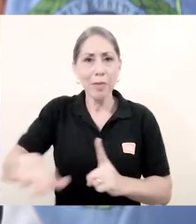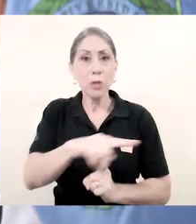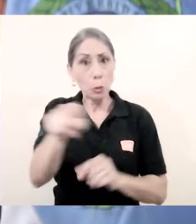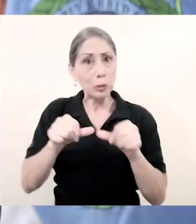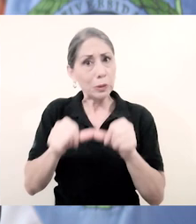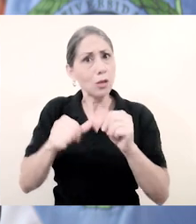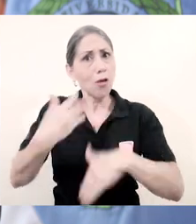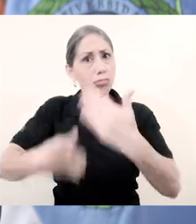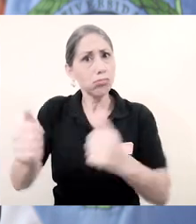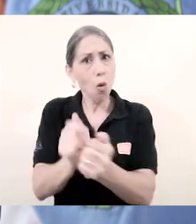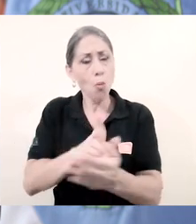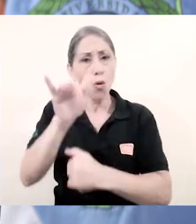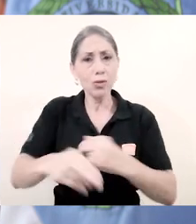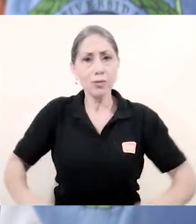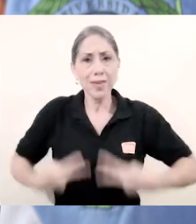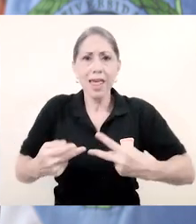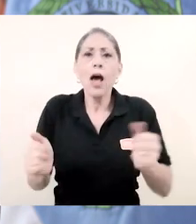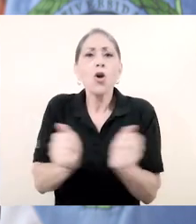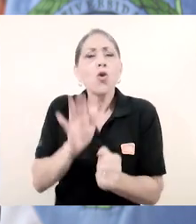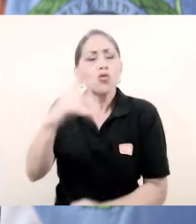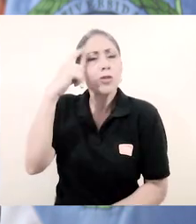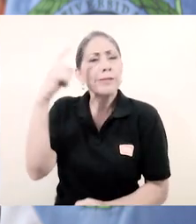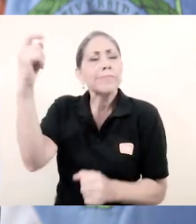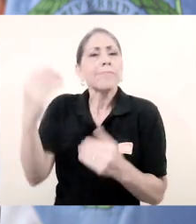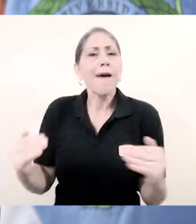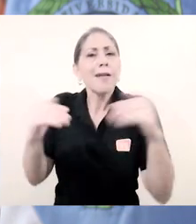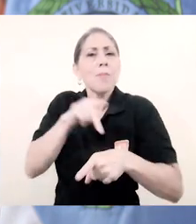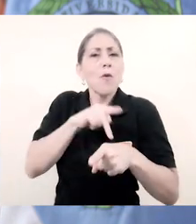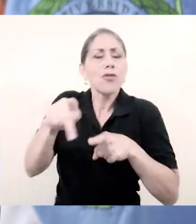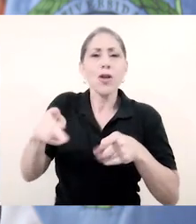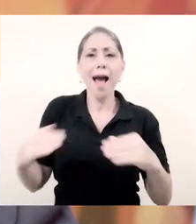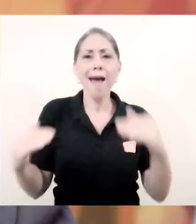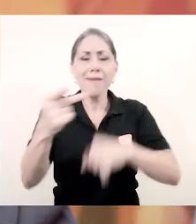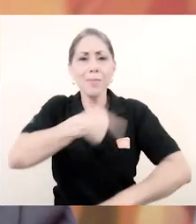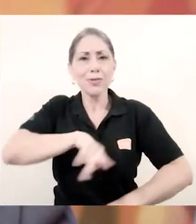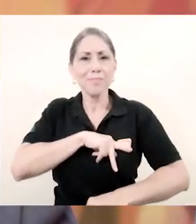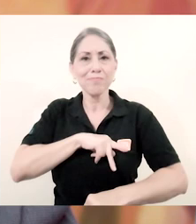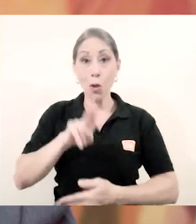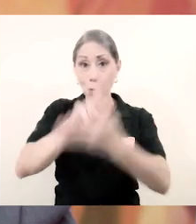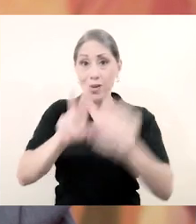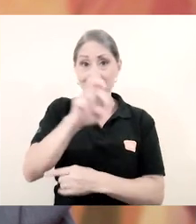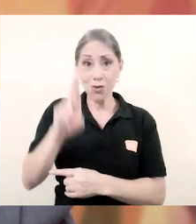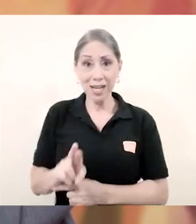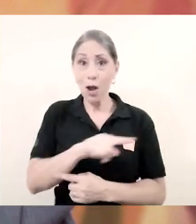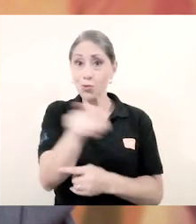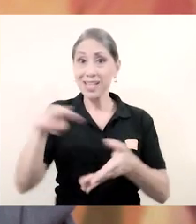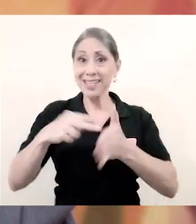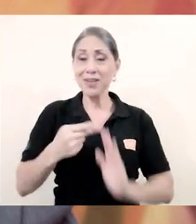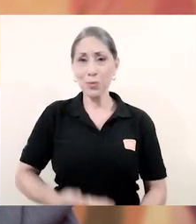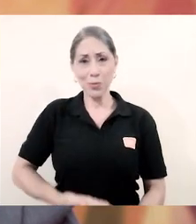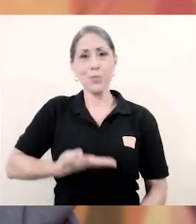adelante con sus proyectos de vida, con sus aspiraciones profesionales y personales. Para la Universidad de Costa Rica ustedes son un